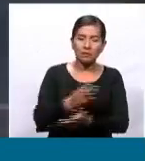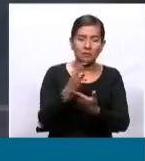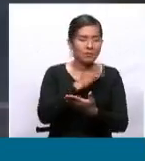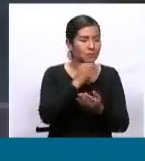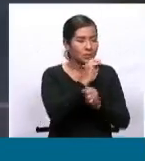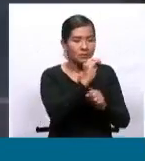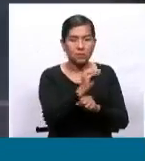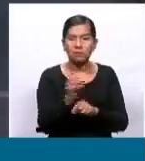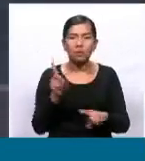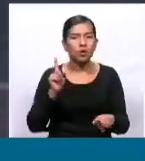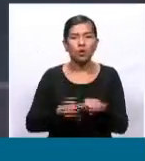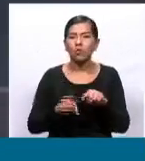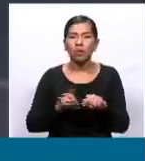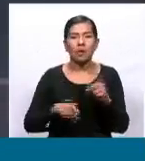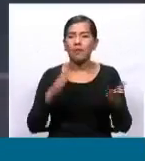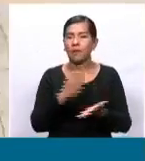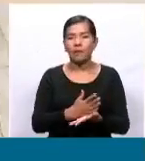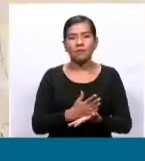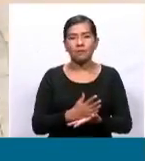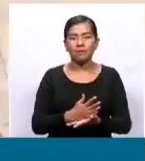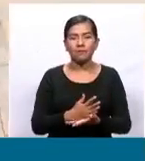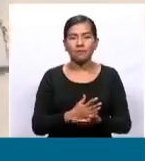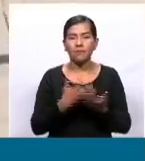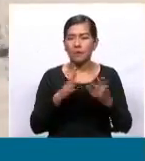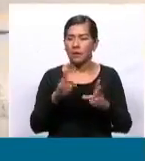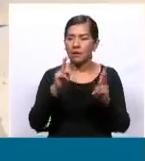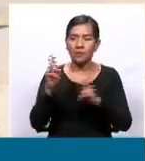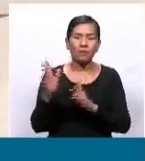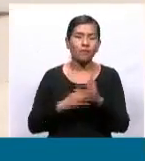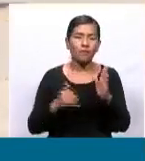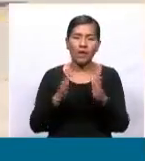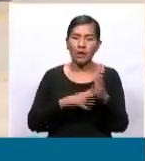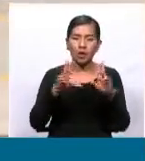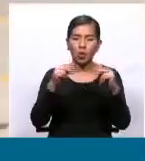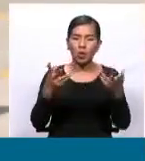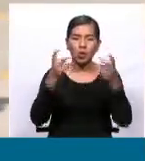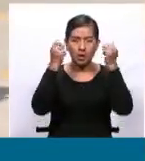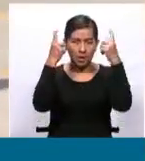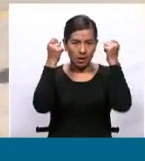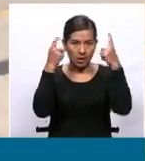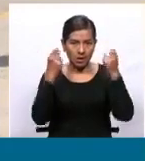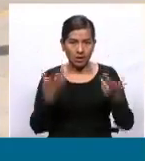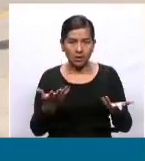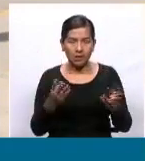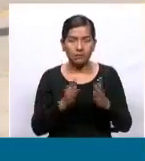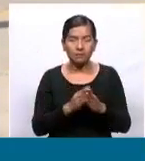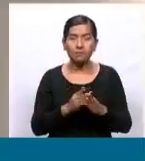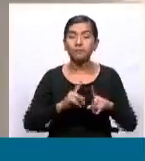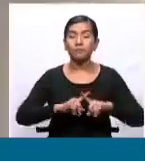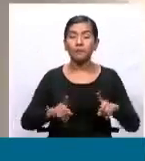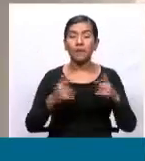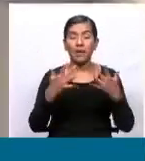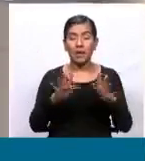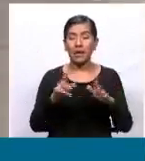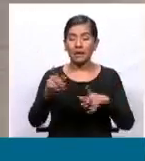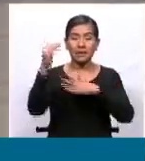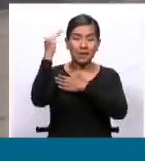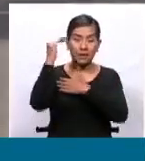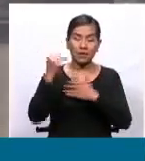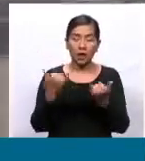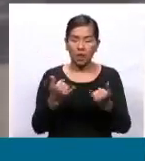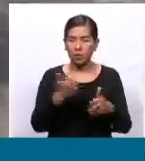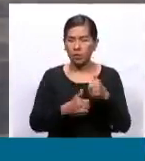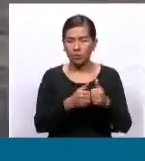estar paralizados. Y es algo que no se está comprendiendo en su total cabalidad. Porque los efectos de Santa Cruz también